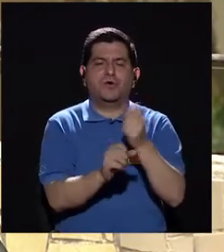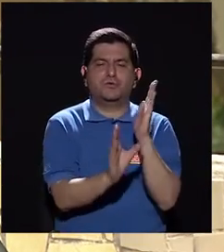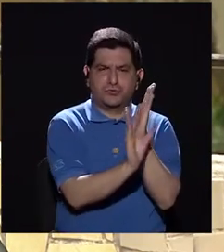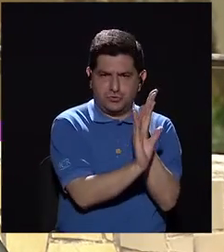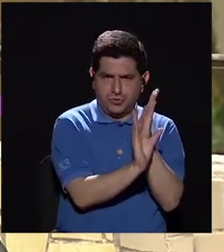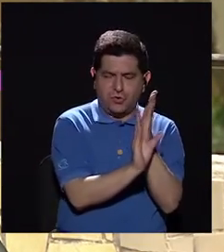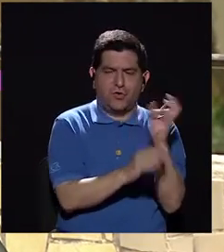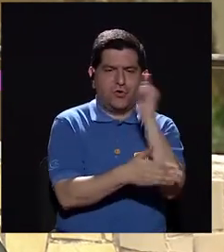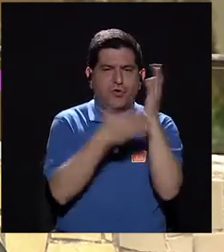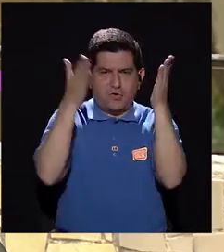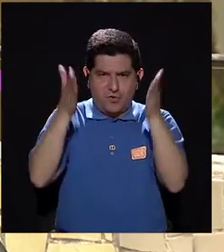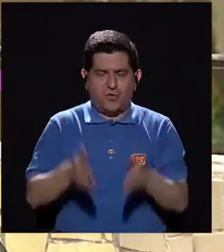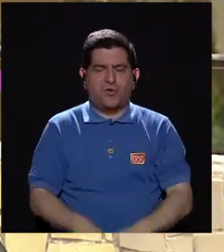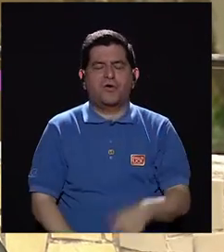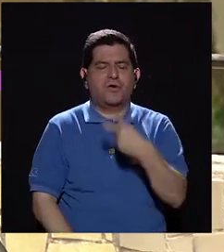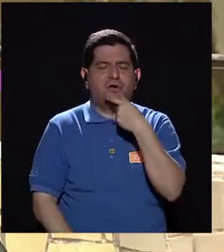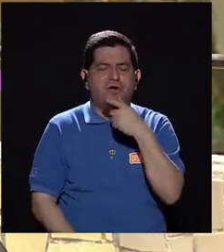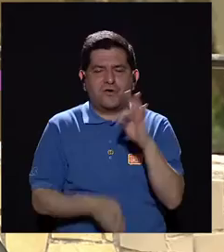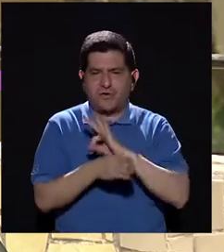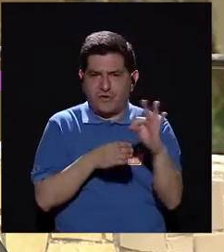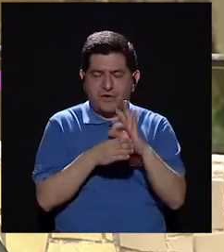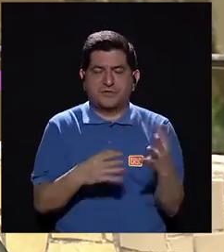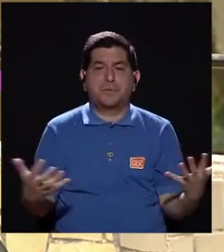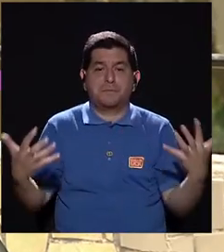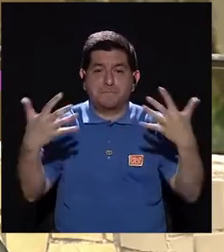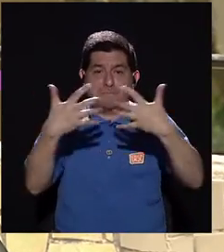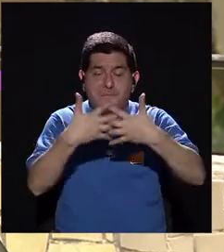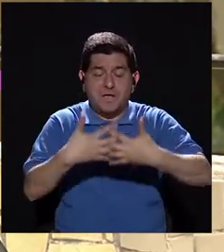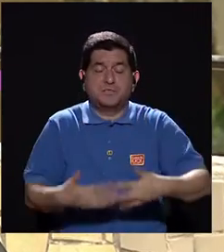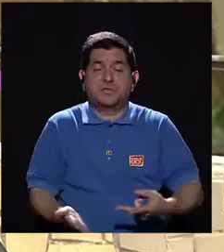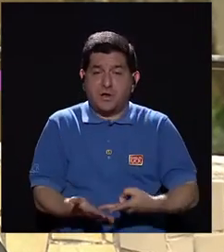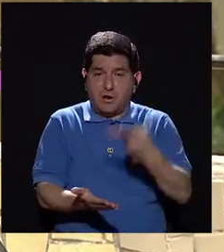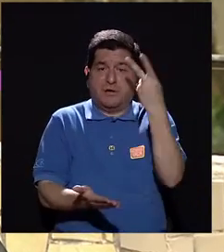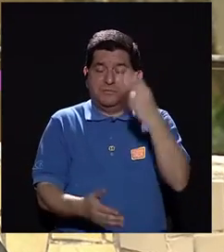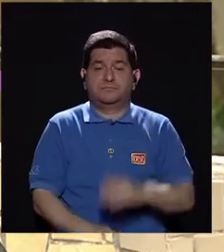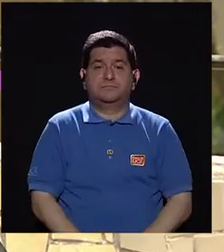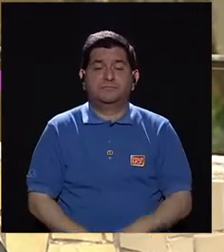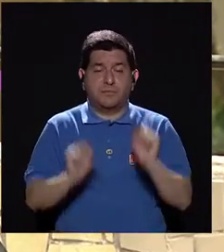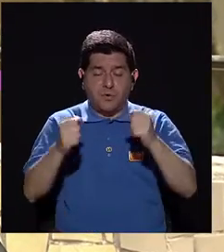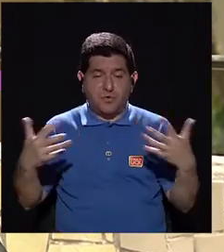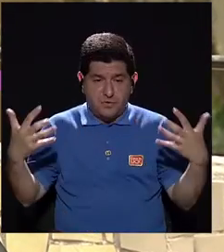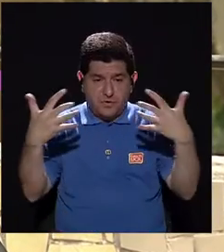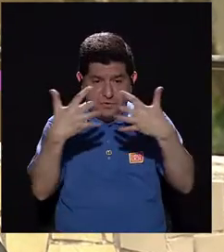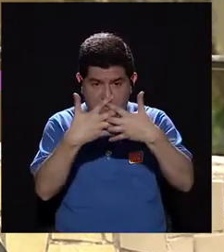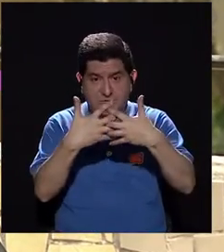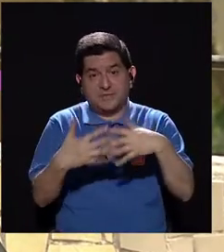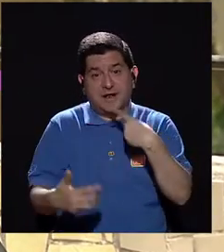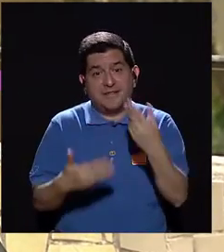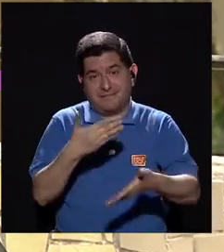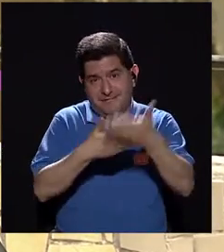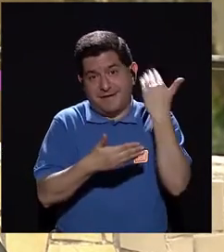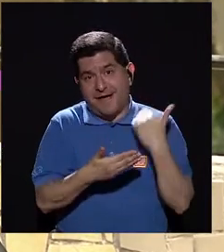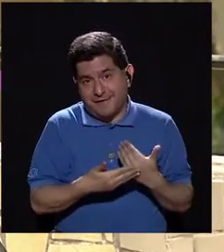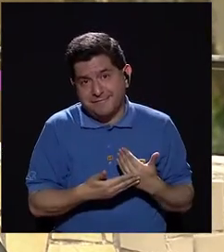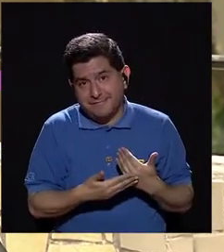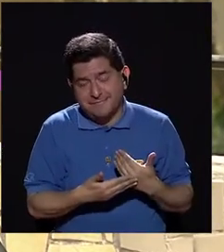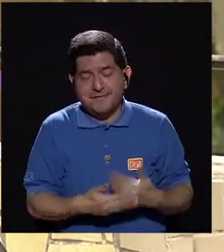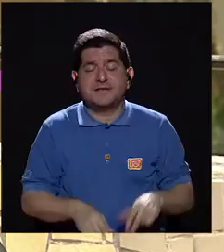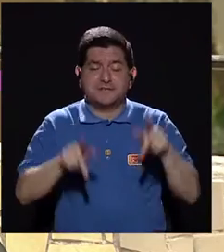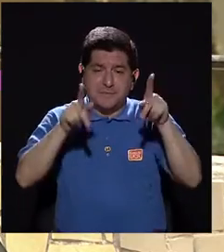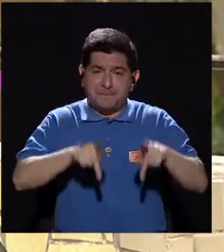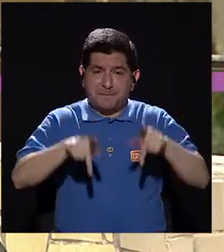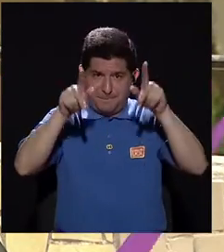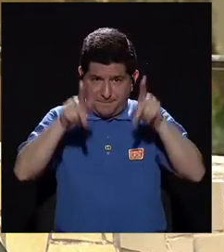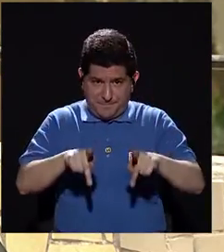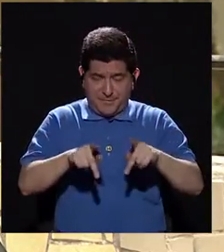hay psicólogos, hay artistas, hay risoterapeutas. Es una combinación muy rica para combinar, valga la redundancia, y que las